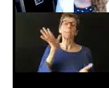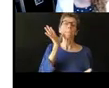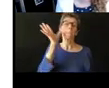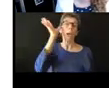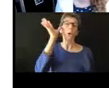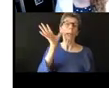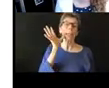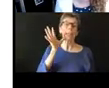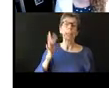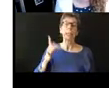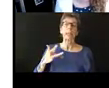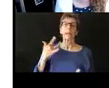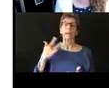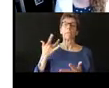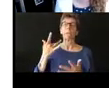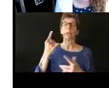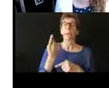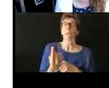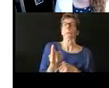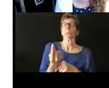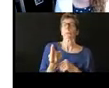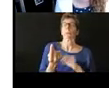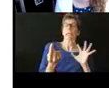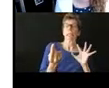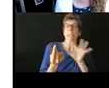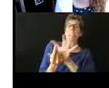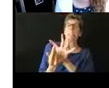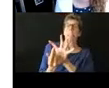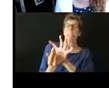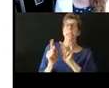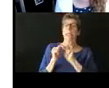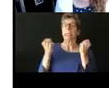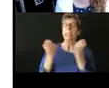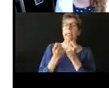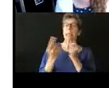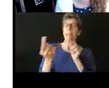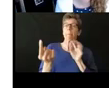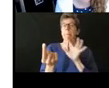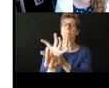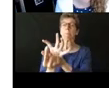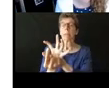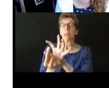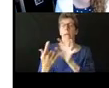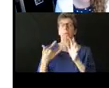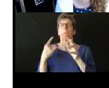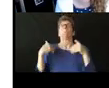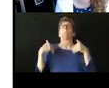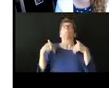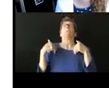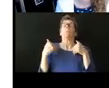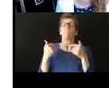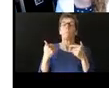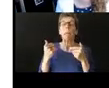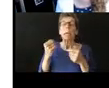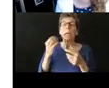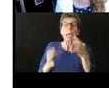a veces uno se siente que no puede decir mucho pero a veces hay otros padres